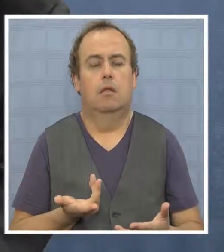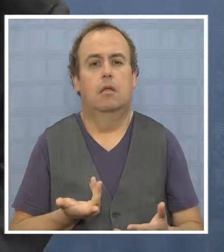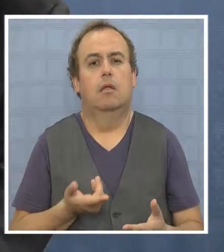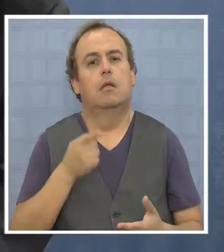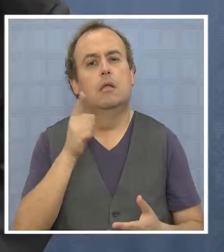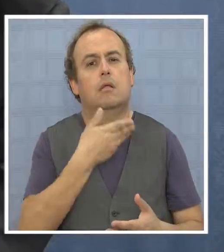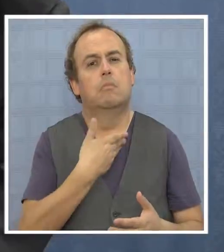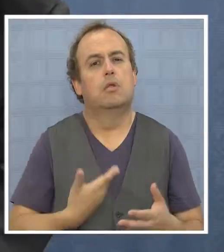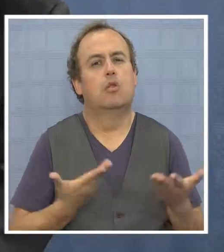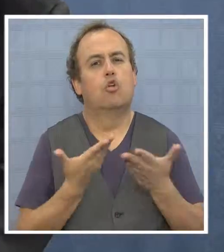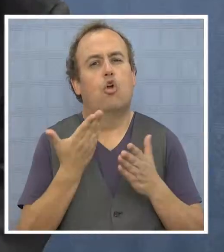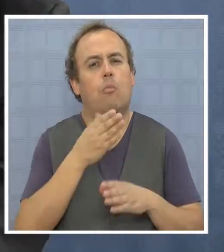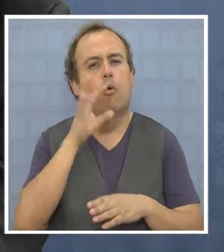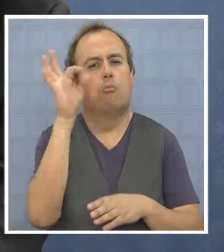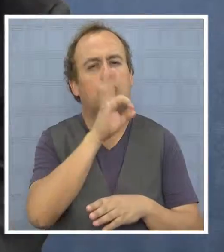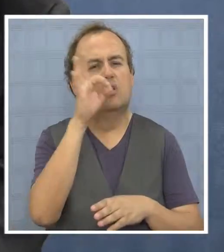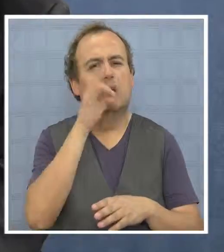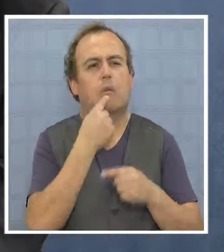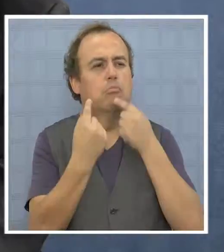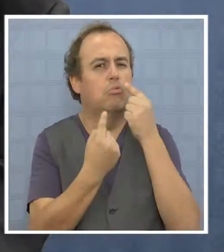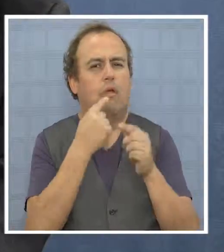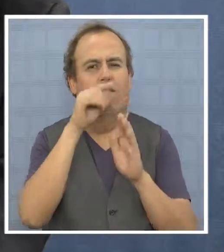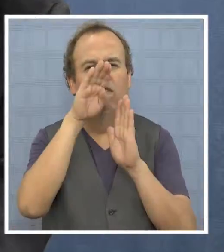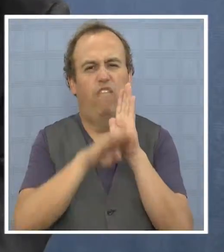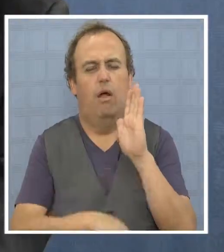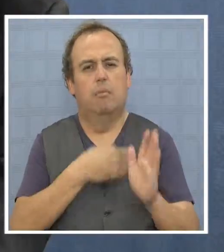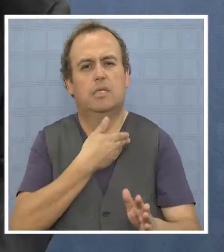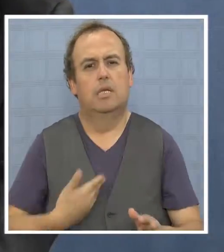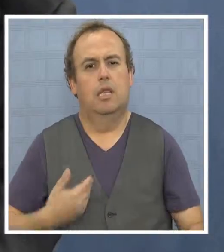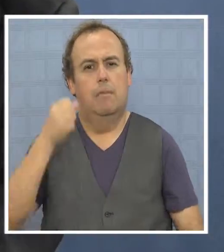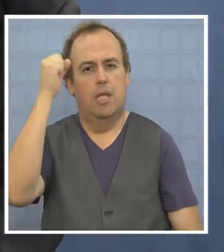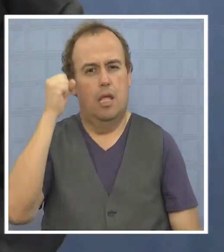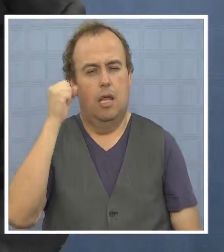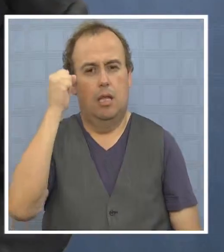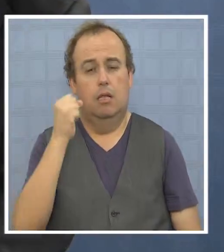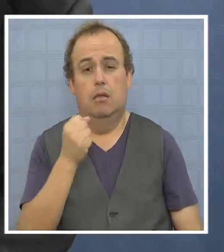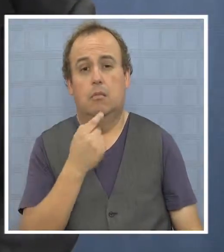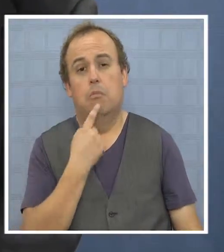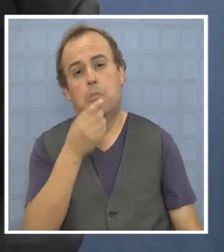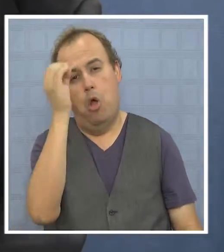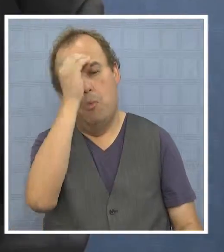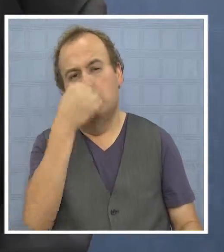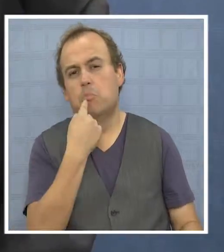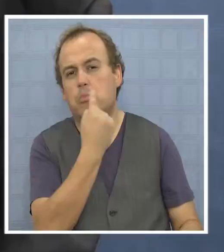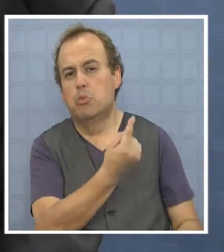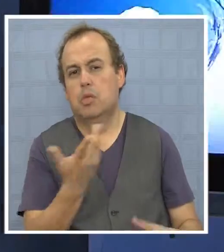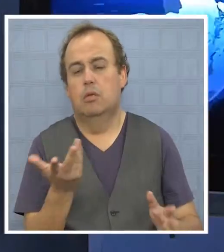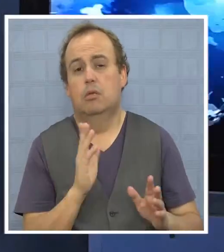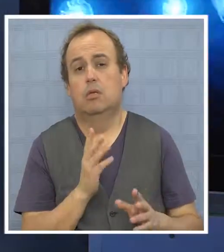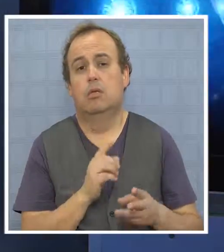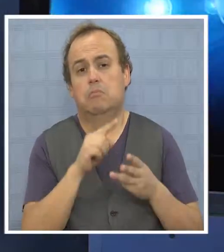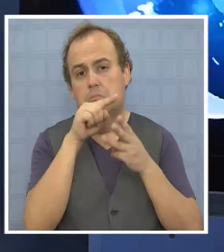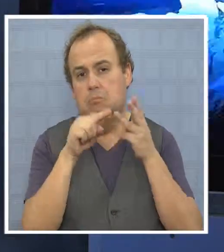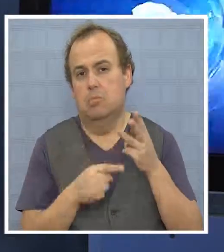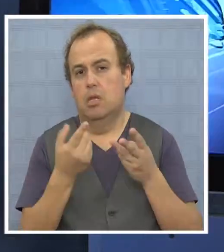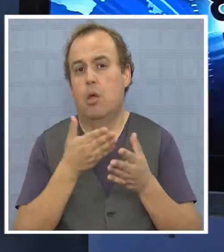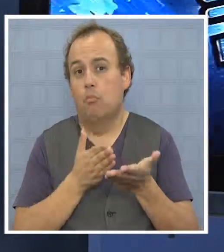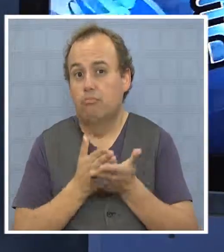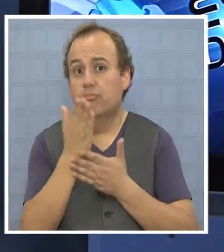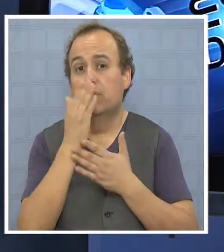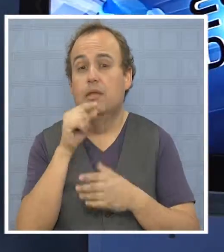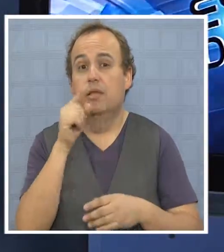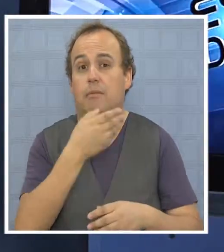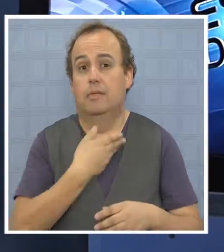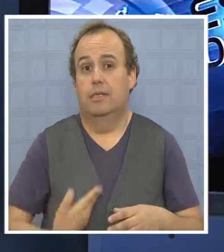cierto presidente tenga tan baja popularidad? ¿Cómo se explican ustedes? Bueno, hay que hacer un análisis en tres aspectos.